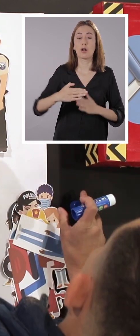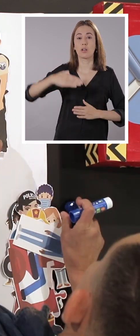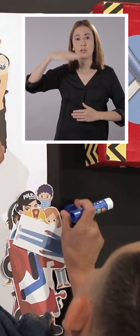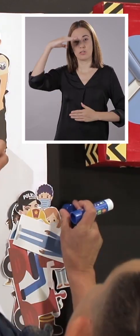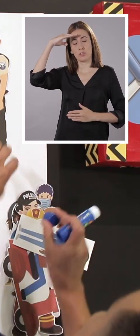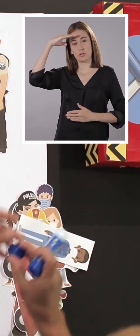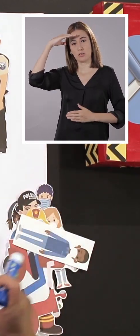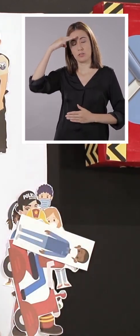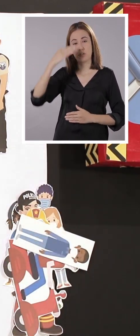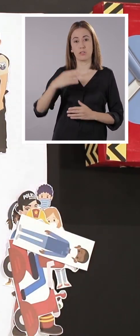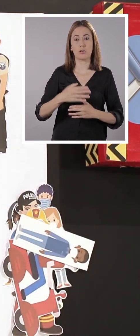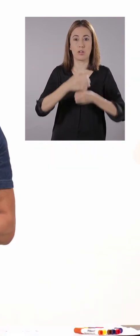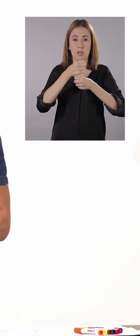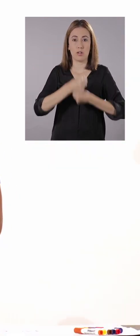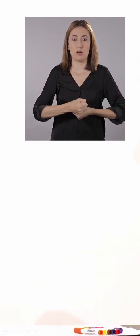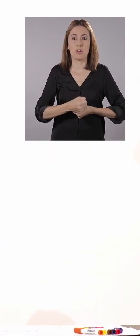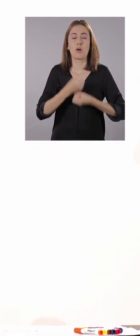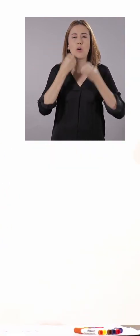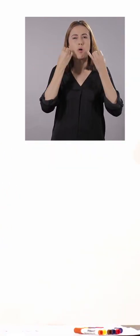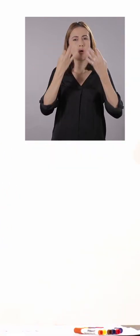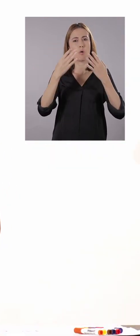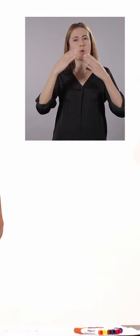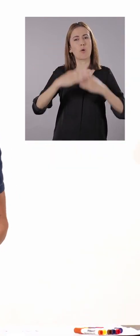¿Cuál es uno de los compromisos de ellos?